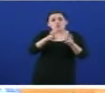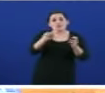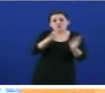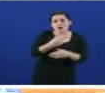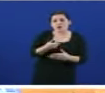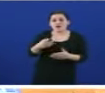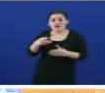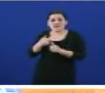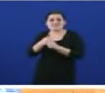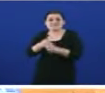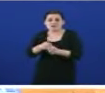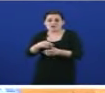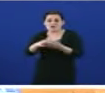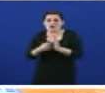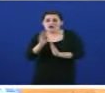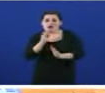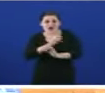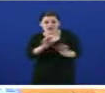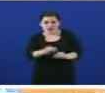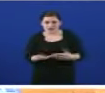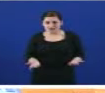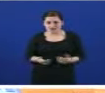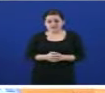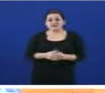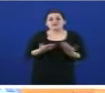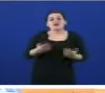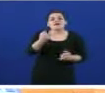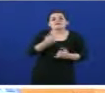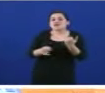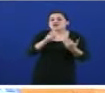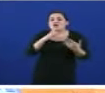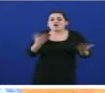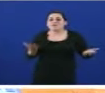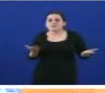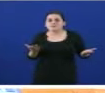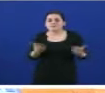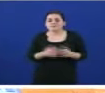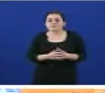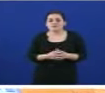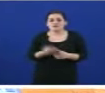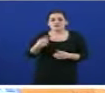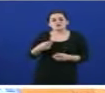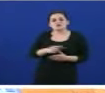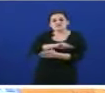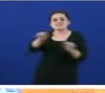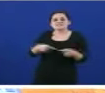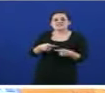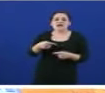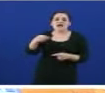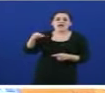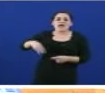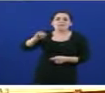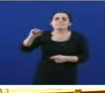oxe se están desmanteladas iniciativas como mancomún de promoción do software libre en tanto asinan con Microsoft contratos